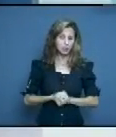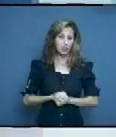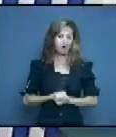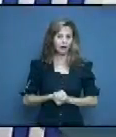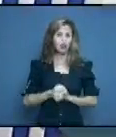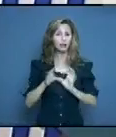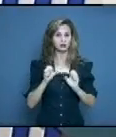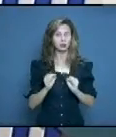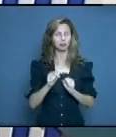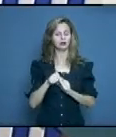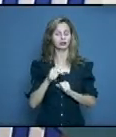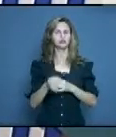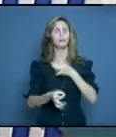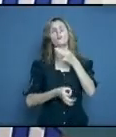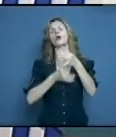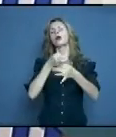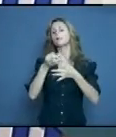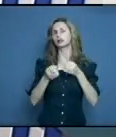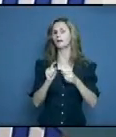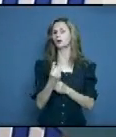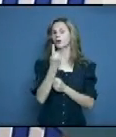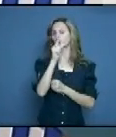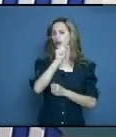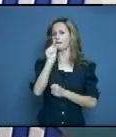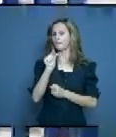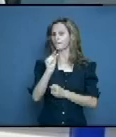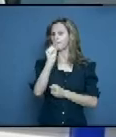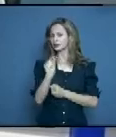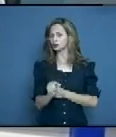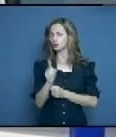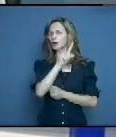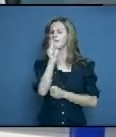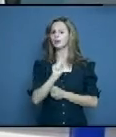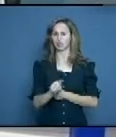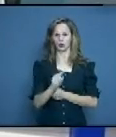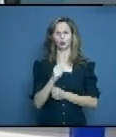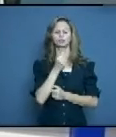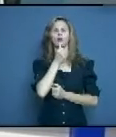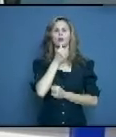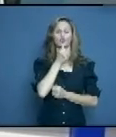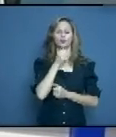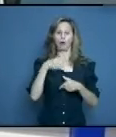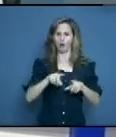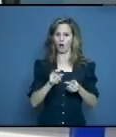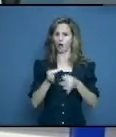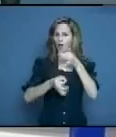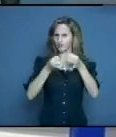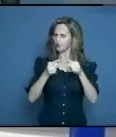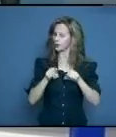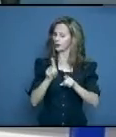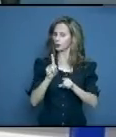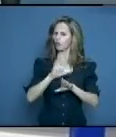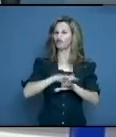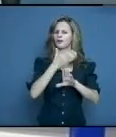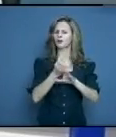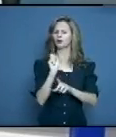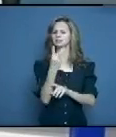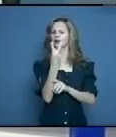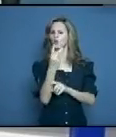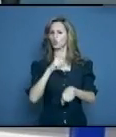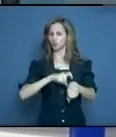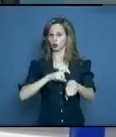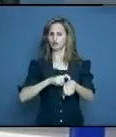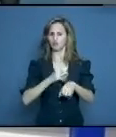vamos a hablar, porque hay una pregunta de los amigos televidentes sobre este tema, así que no vamos a ampliarla ahora. Le propongo hacerlo en el segundo momento.